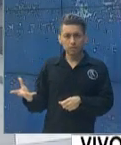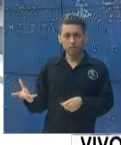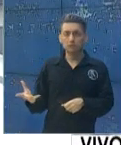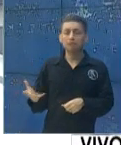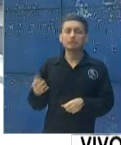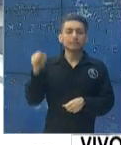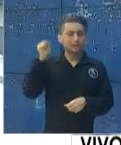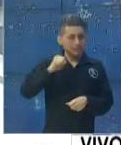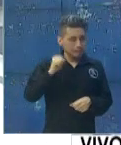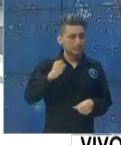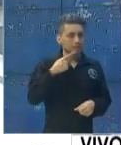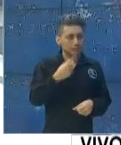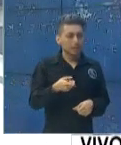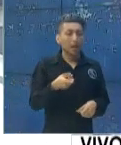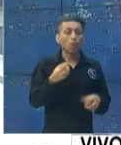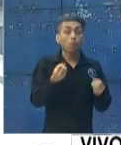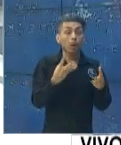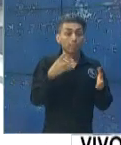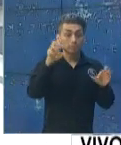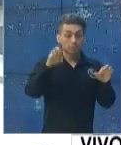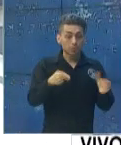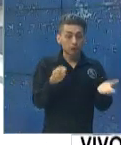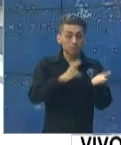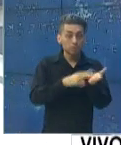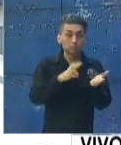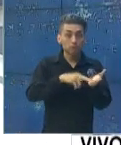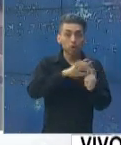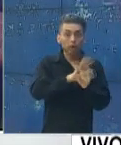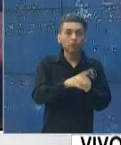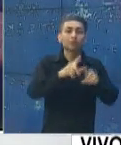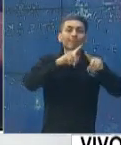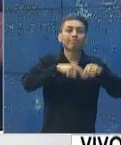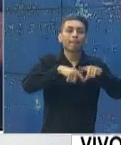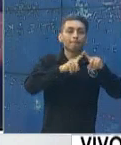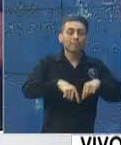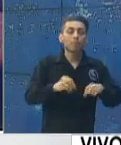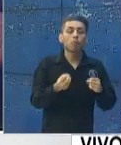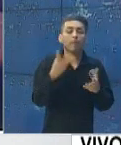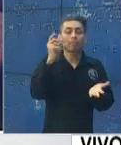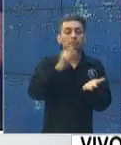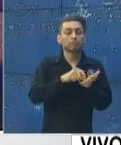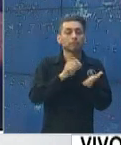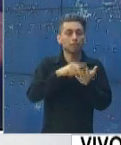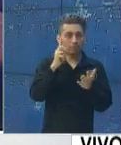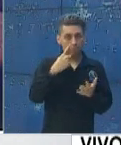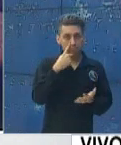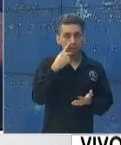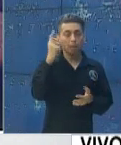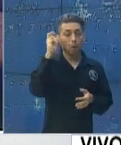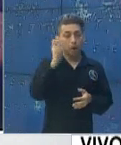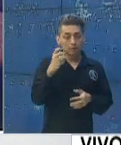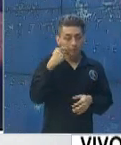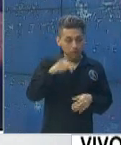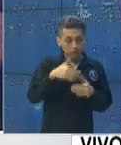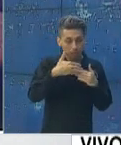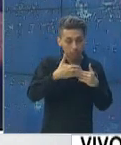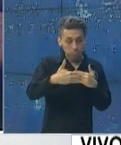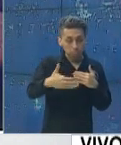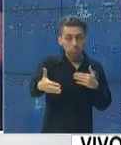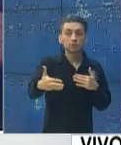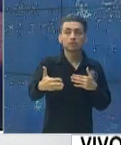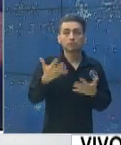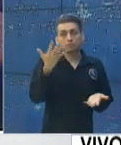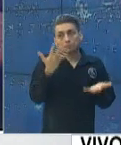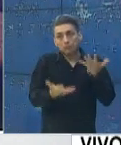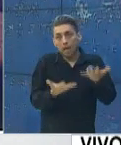el número de positivos va a depender muchísimo del número de pruebas que estemos realizando. Es por eso que de aquí en adelante puede ser que